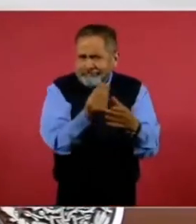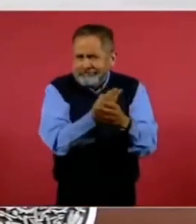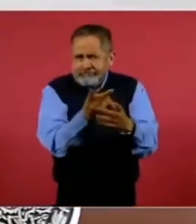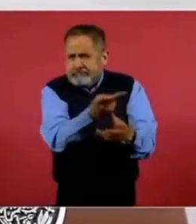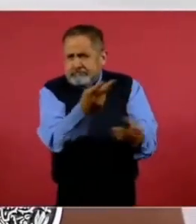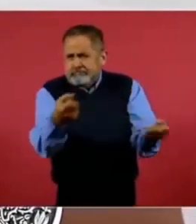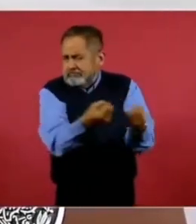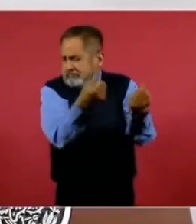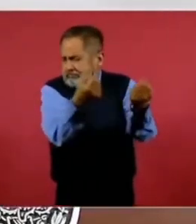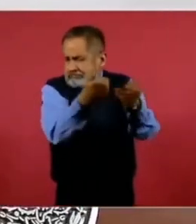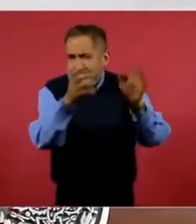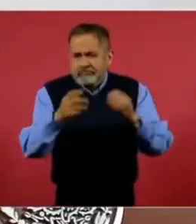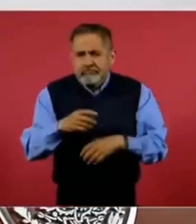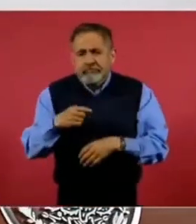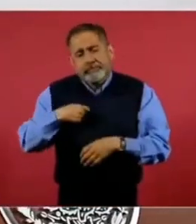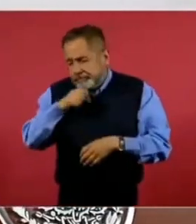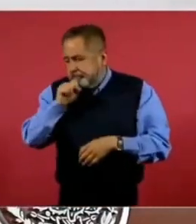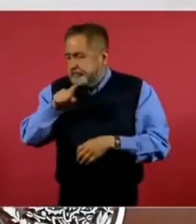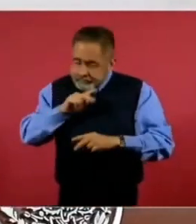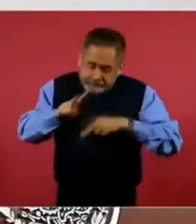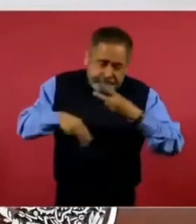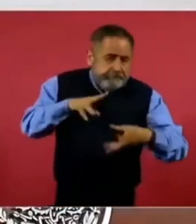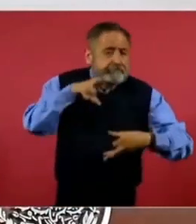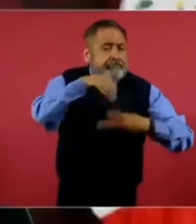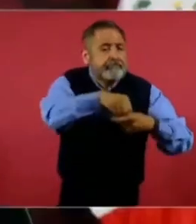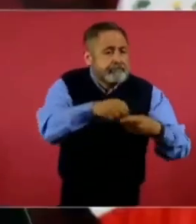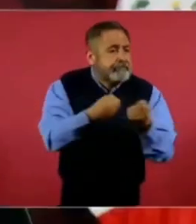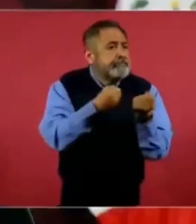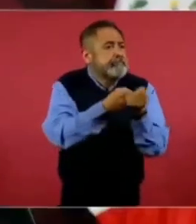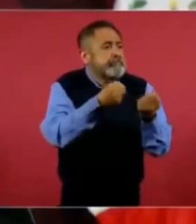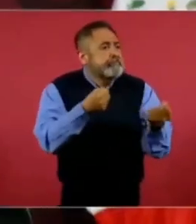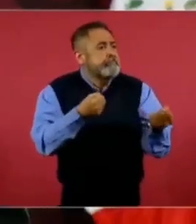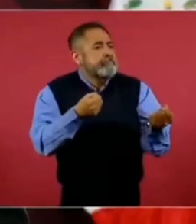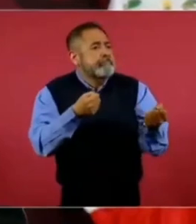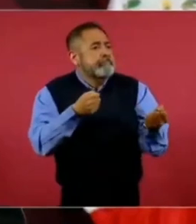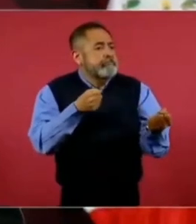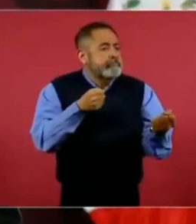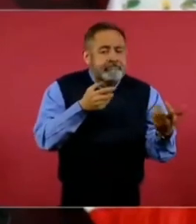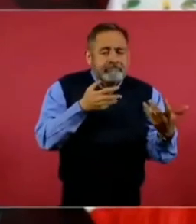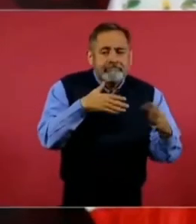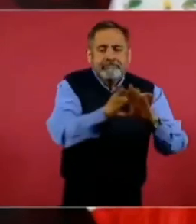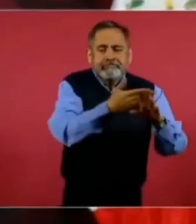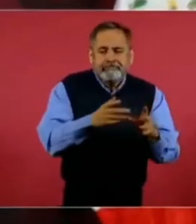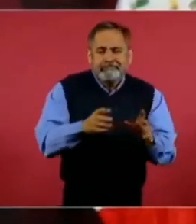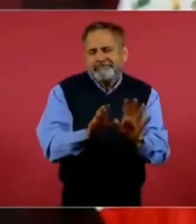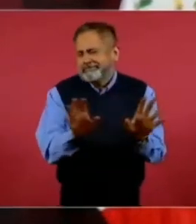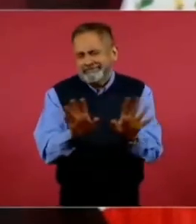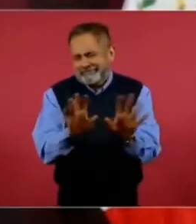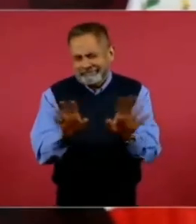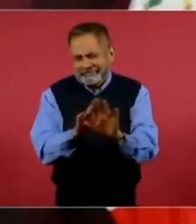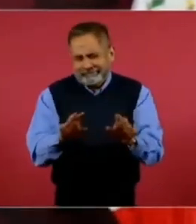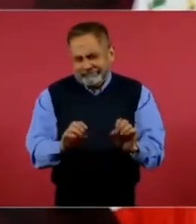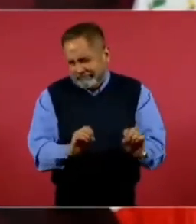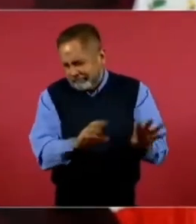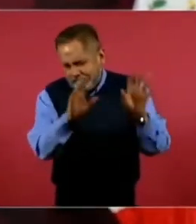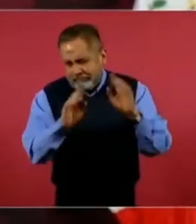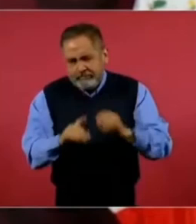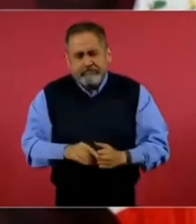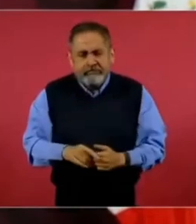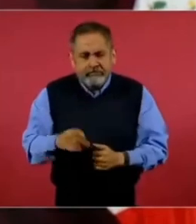se conviertan en base social de estos grupos de la delincuencia.